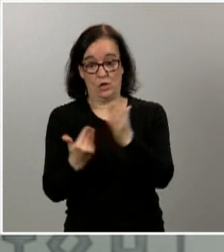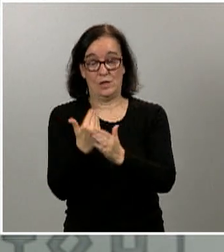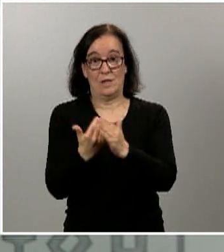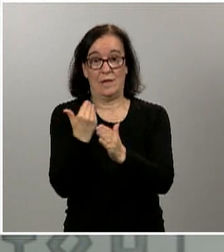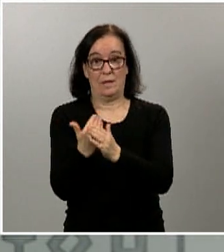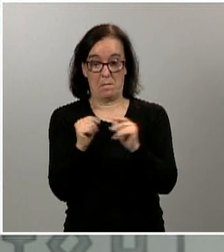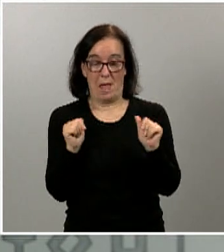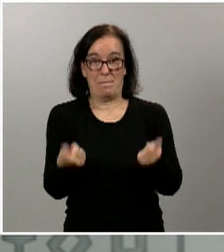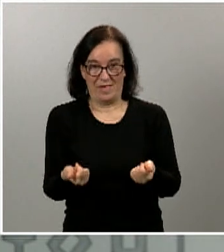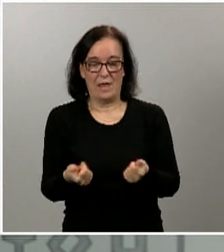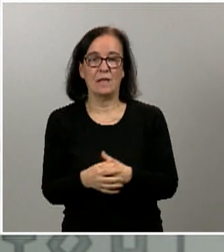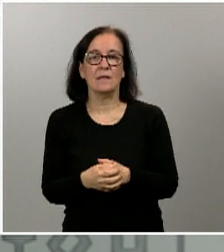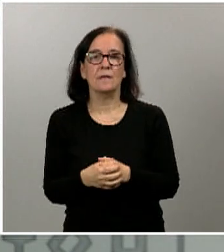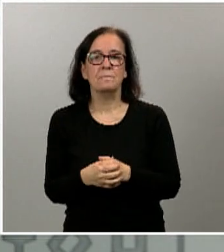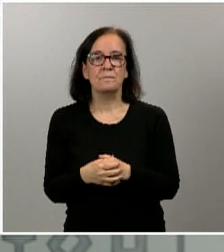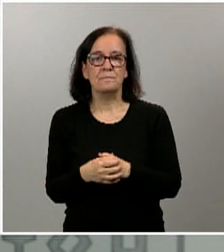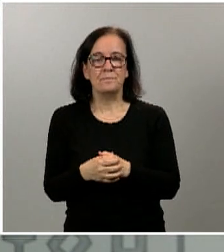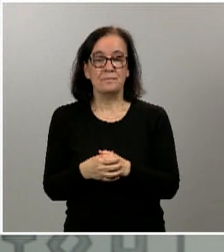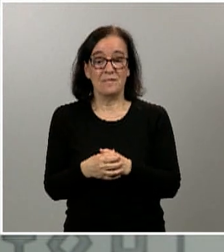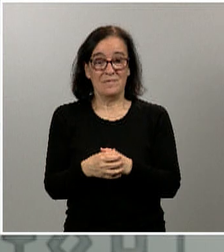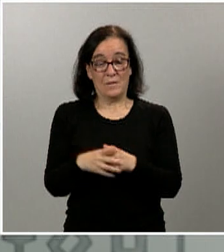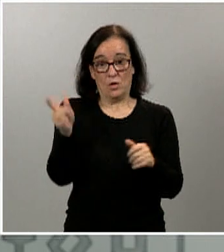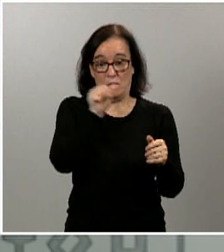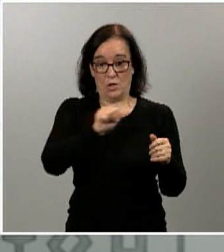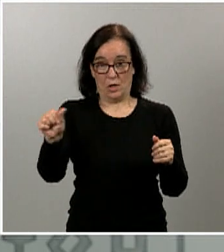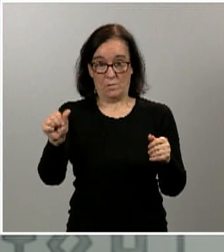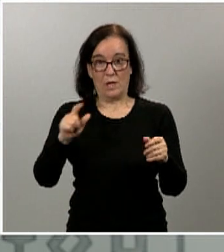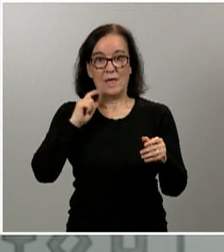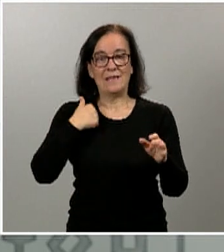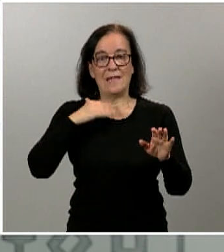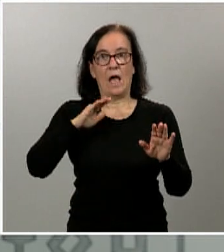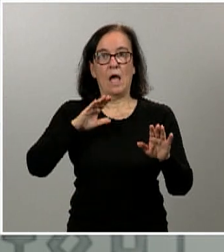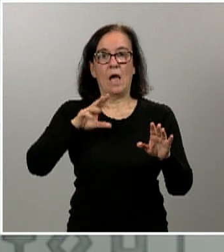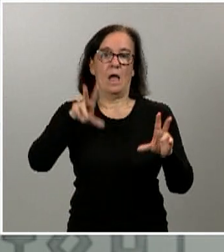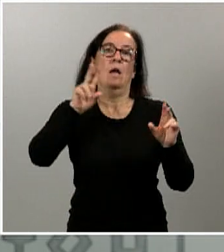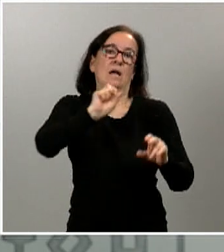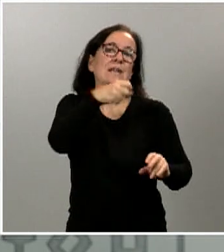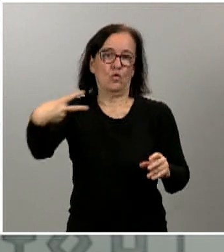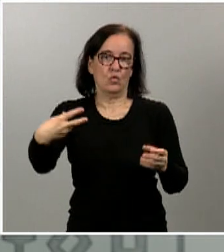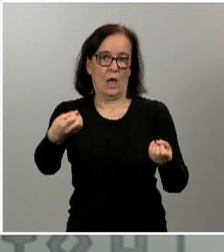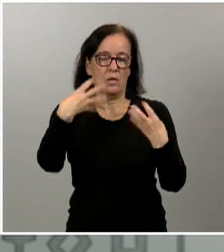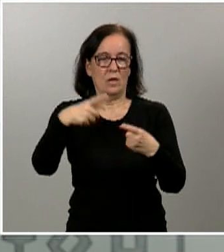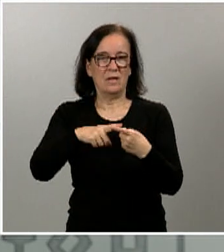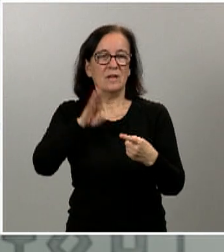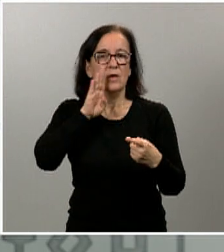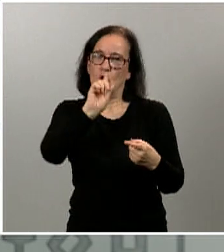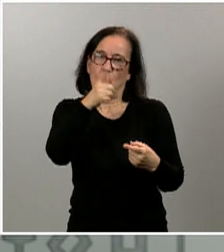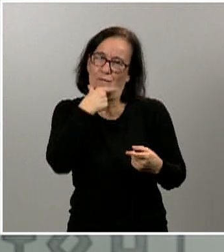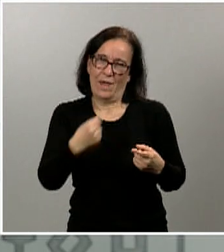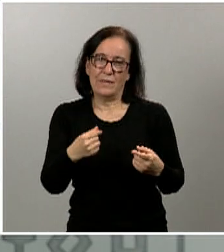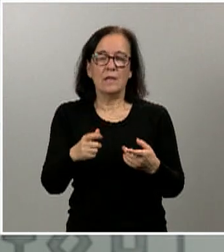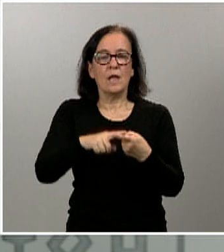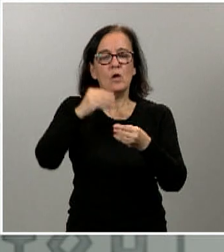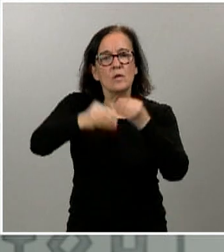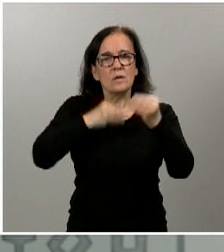y en unas semanas tendremos resultados, porque, como digo, no es fácil, se van a usar